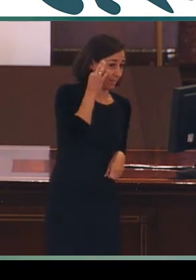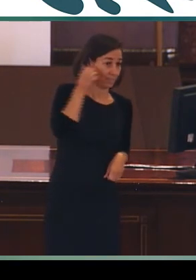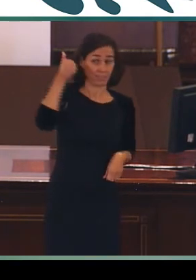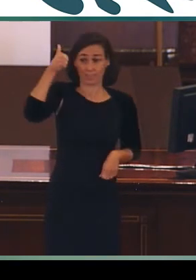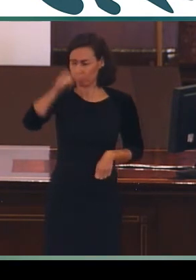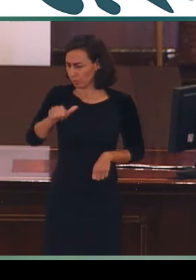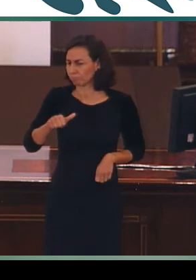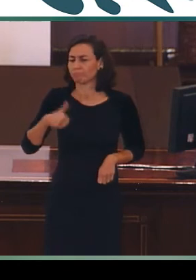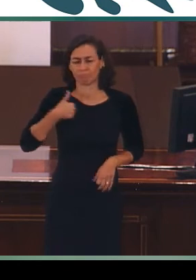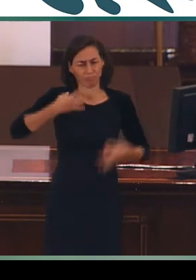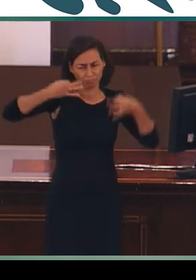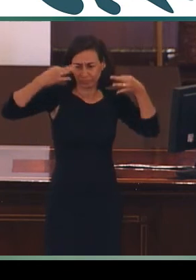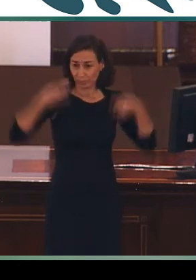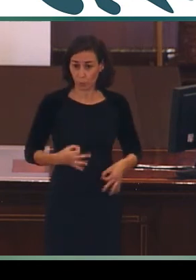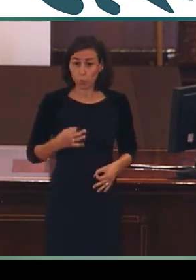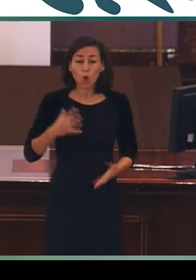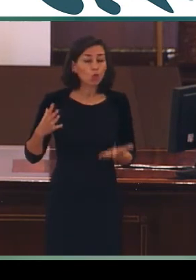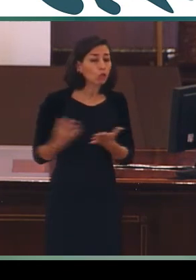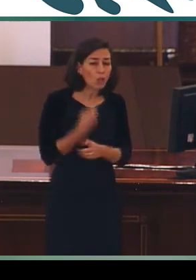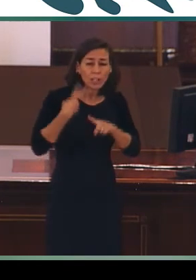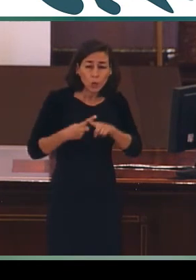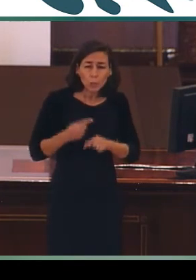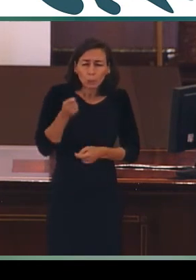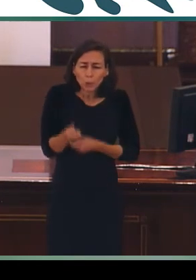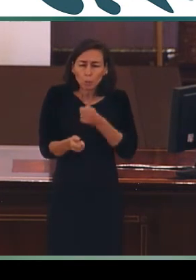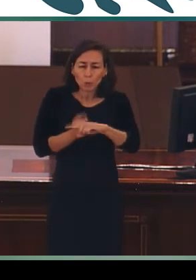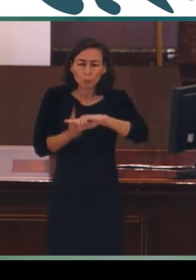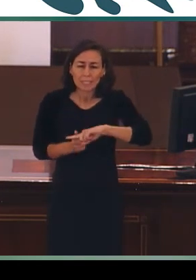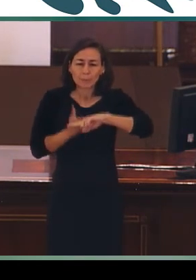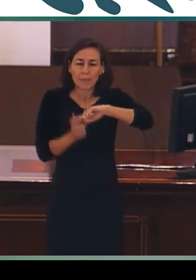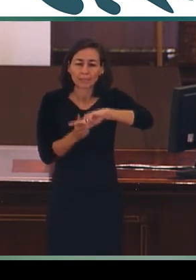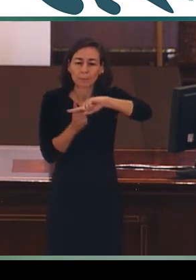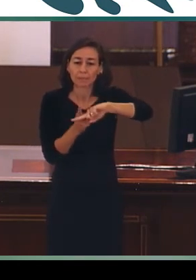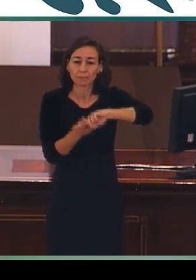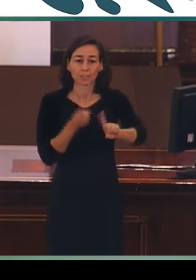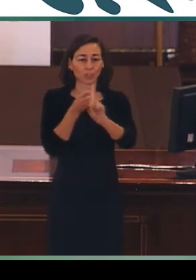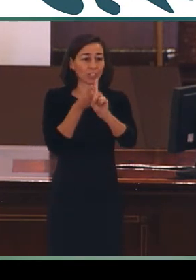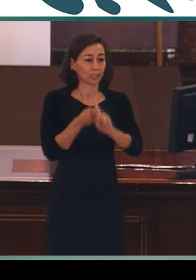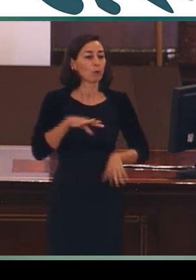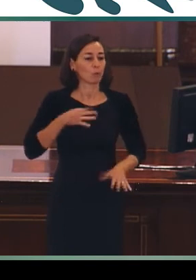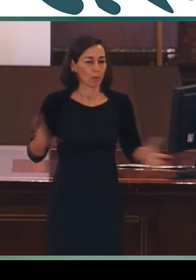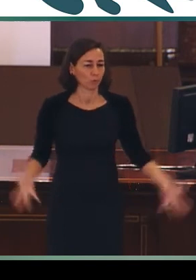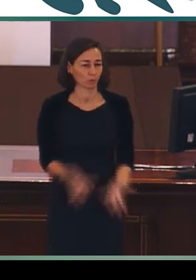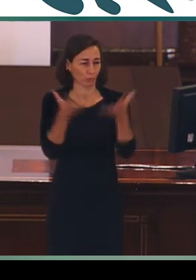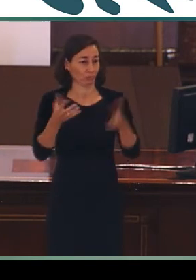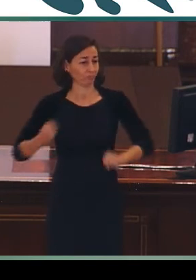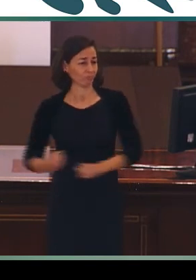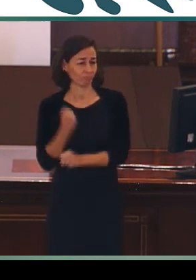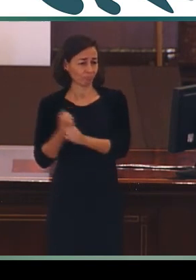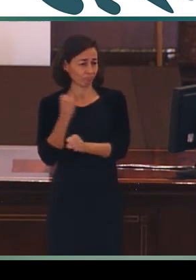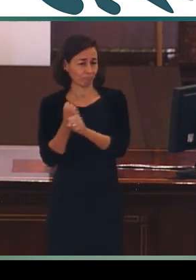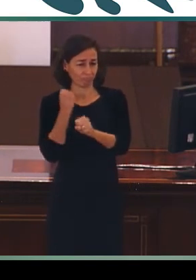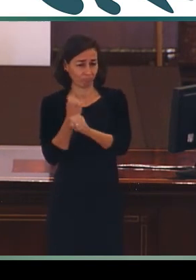la certeza de que todo suma y ese es el espíritu que nos impulsa a seguir trabajando para lograr la